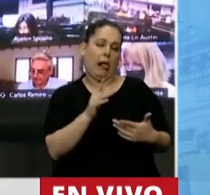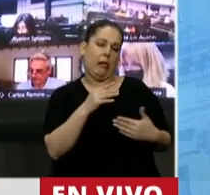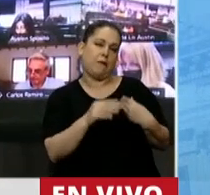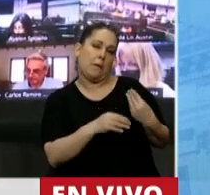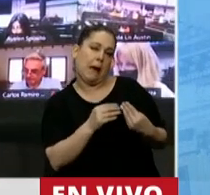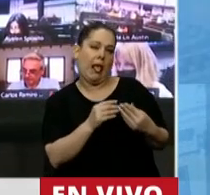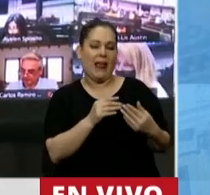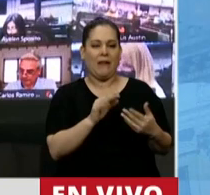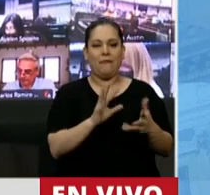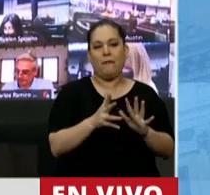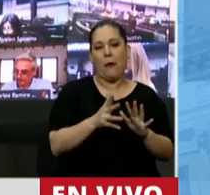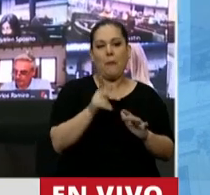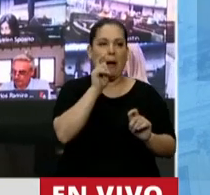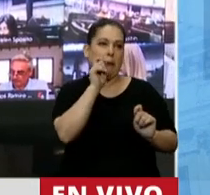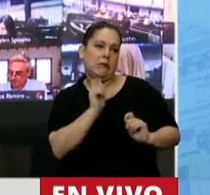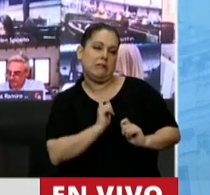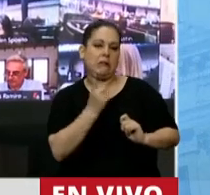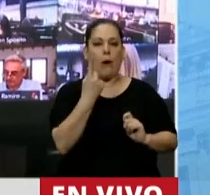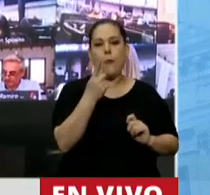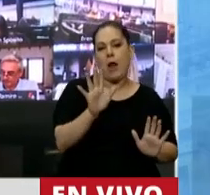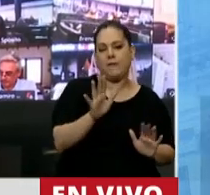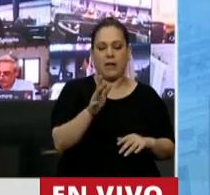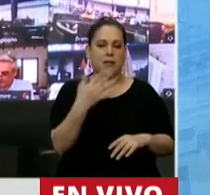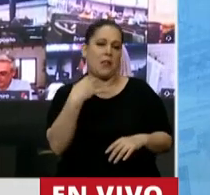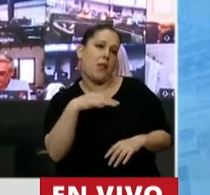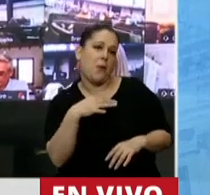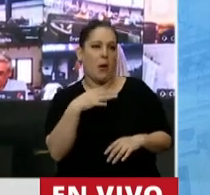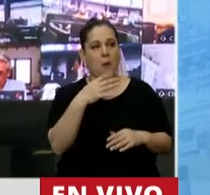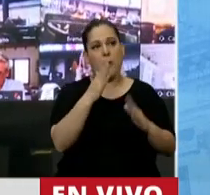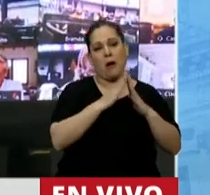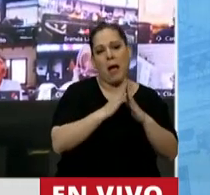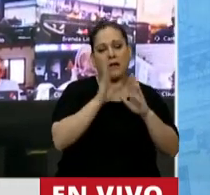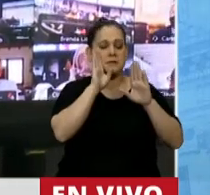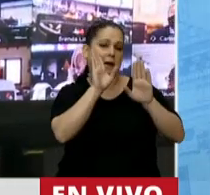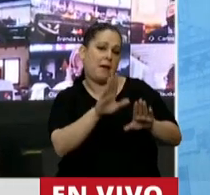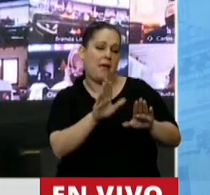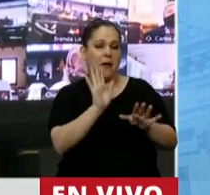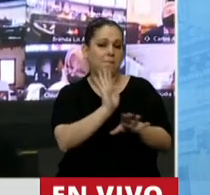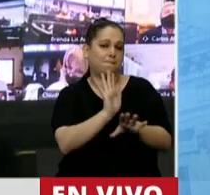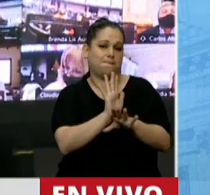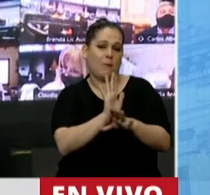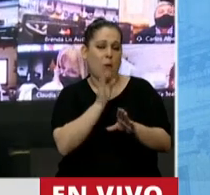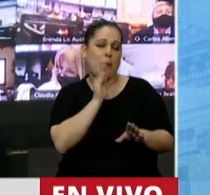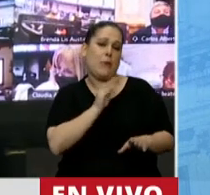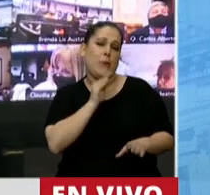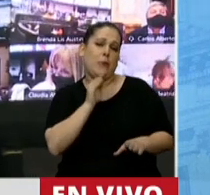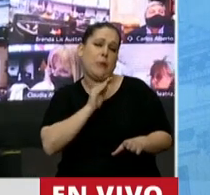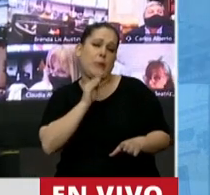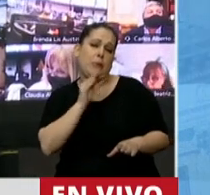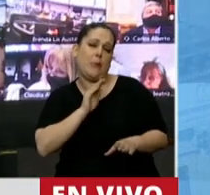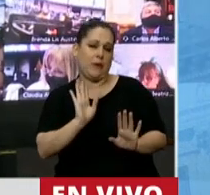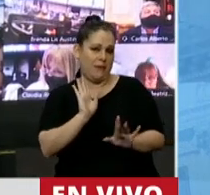cercano que vino de visita por única vez y al que tenemos que cobijar tolerando sus buenas